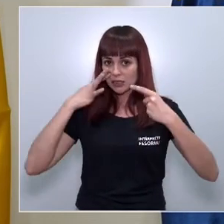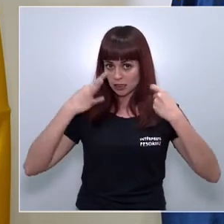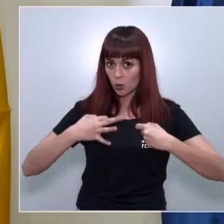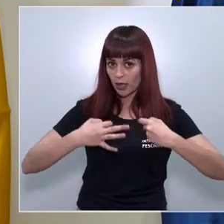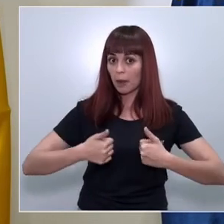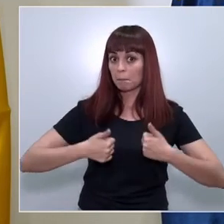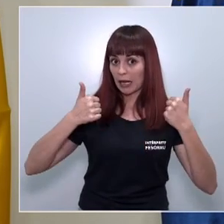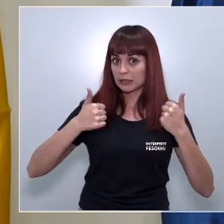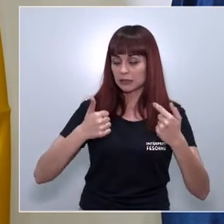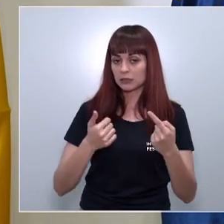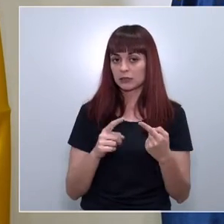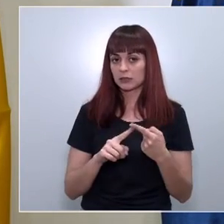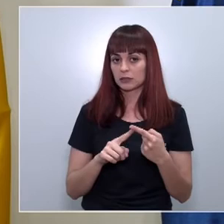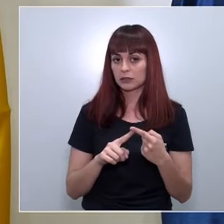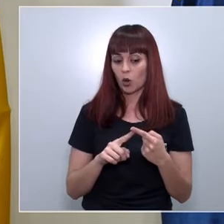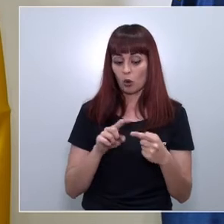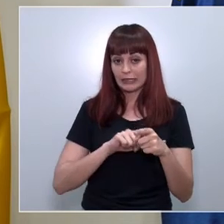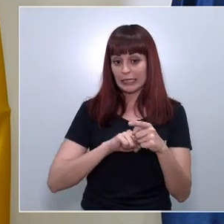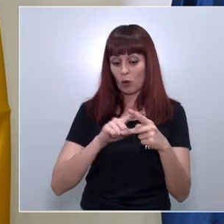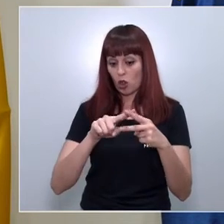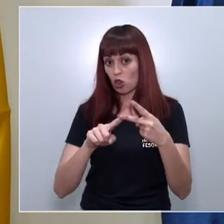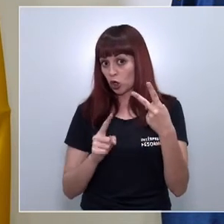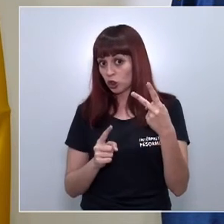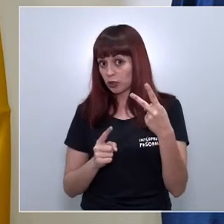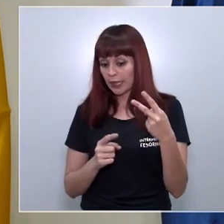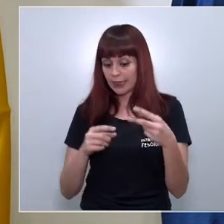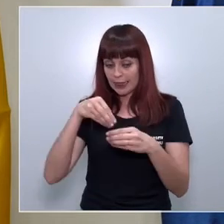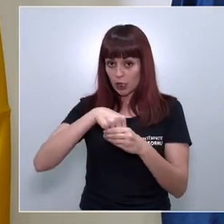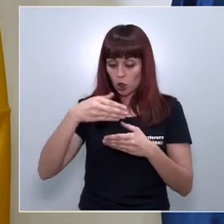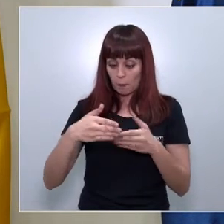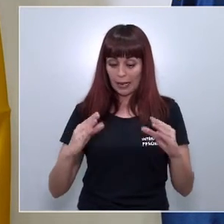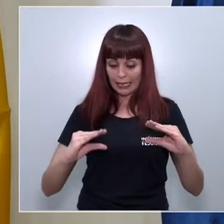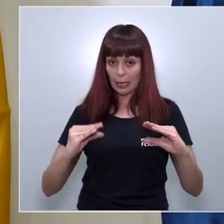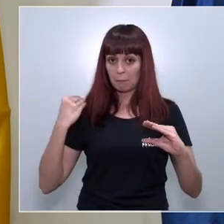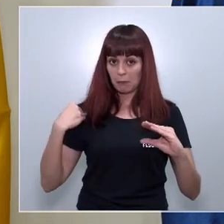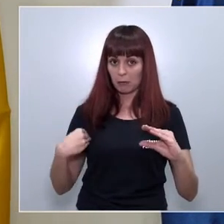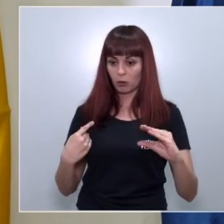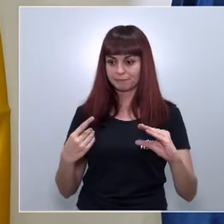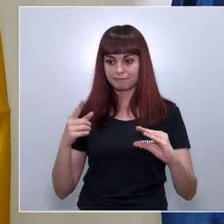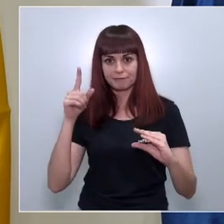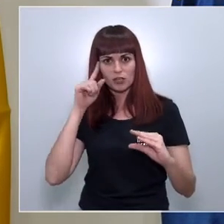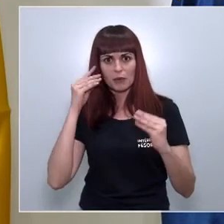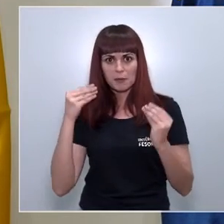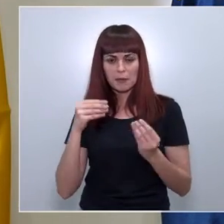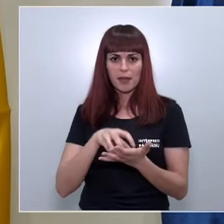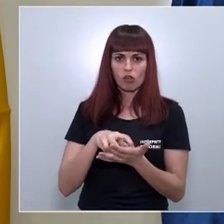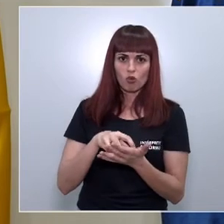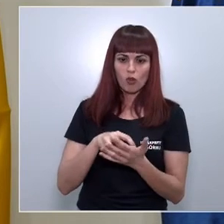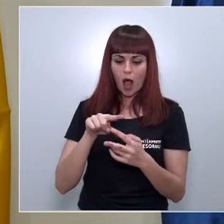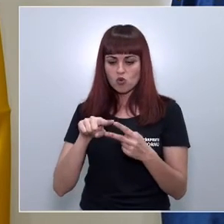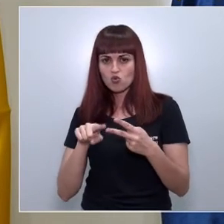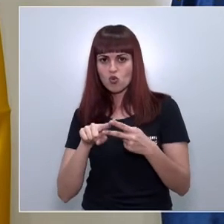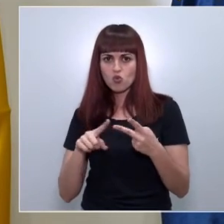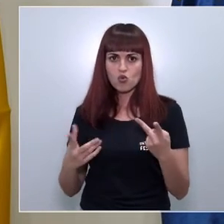que la otra mascarilla y como resulta que habían dos tipos en un mismo lote pues ante la falta en definitiva de que no podíamos